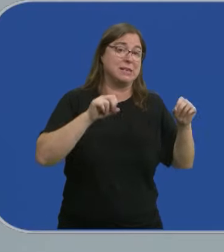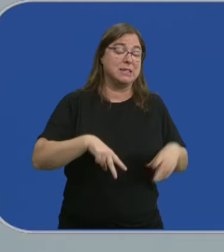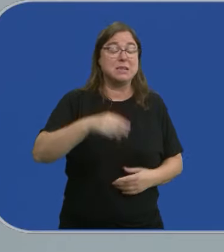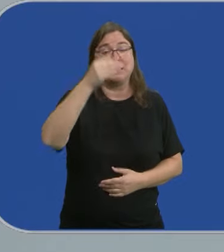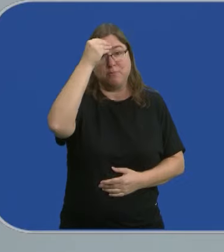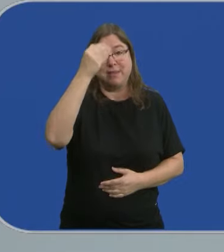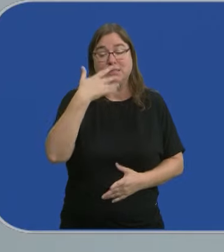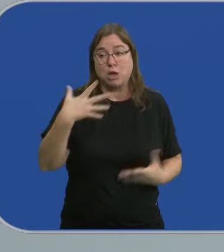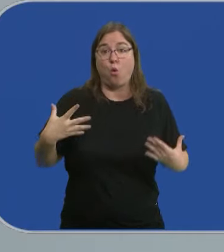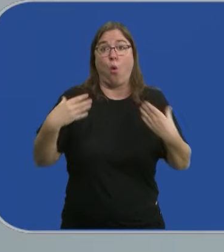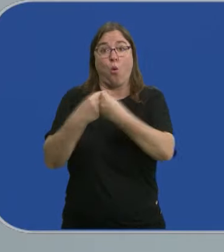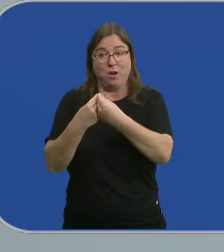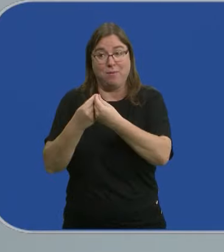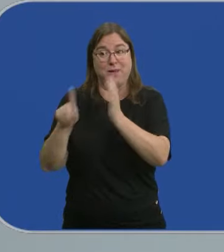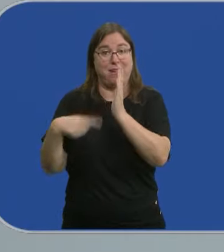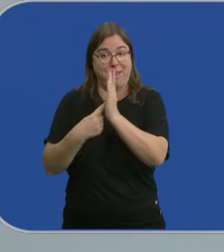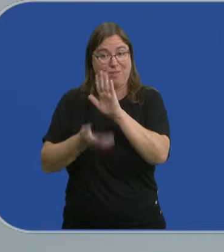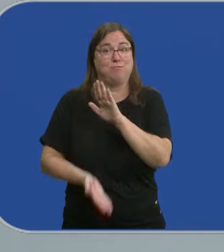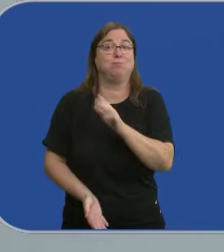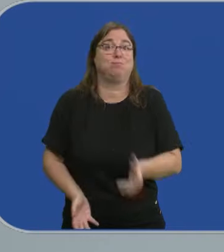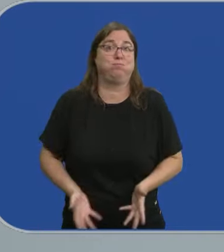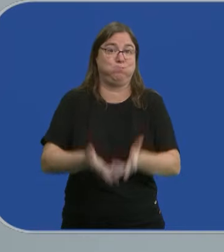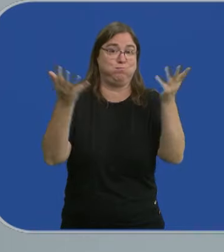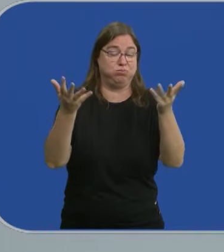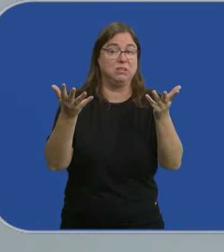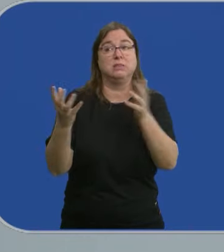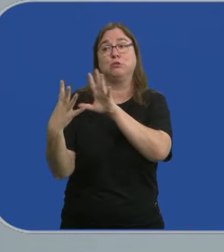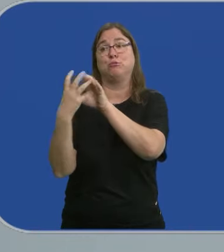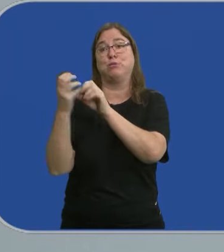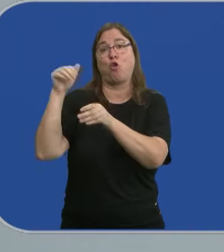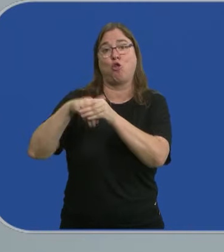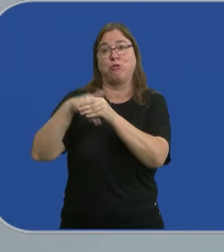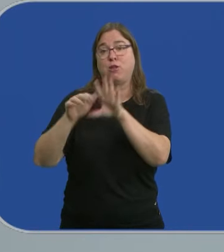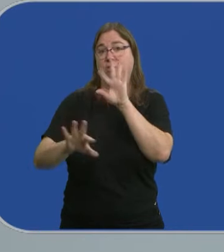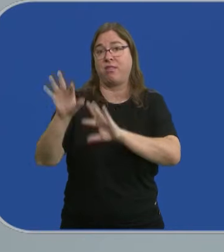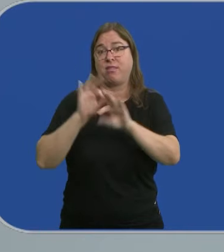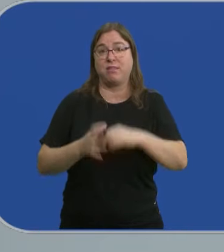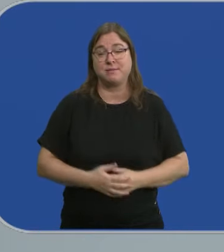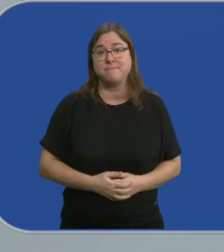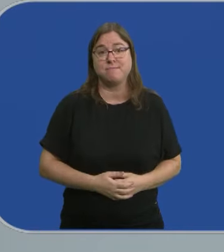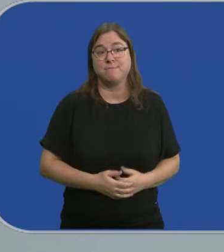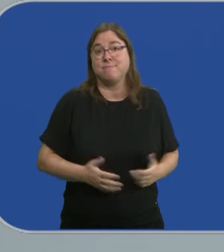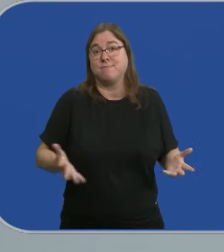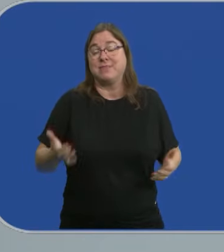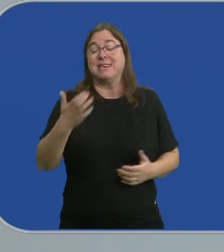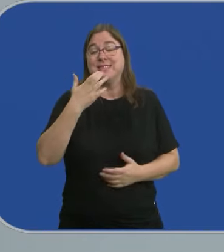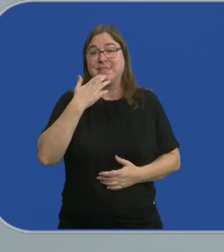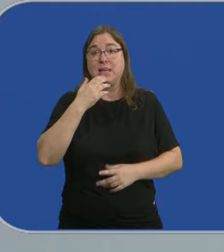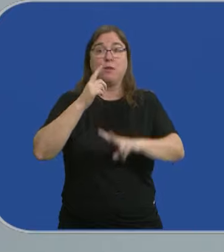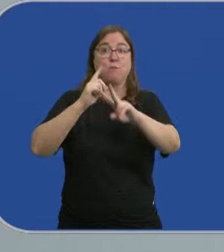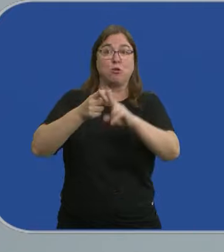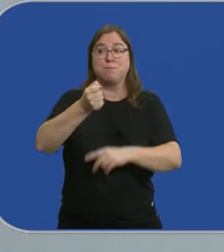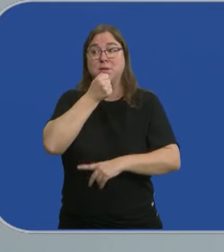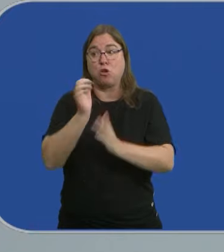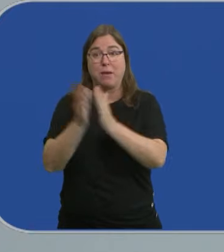yo que si se unen para impulsar la ley, se unirán para definir el contenido de la misma. Y, por tanto, si PSOE y Vox se ponen